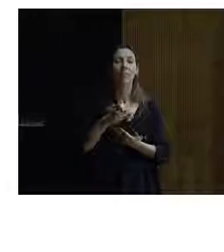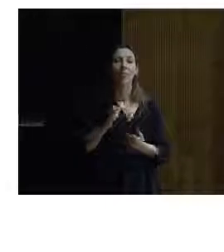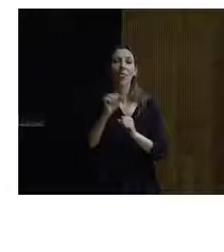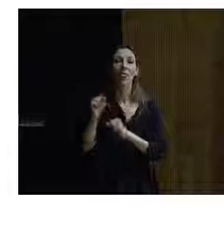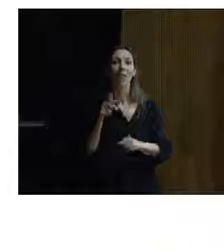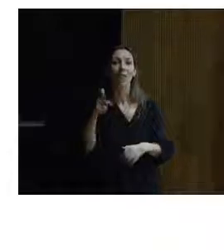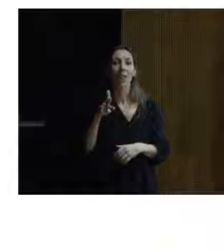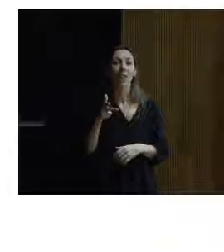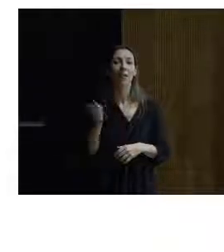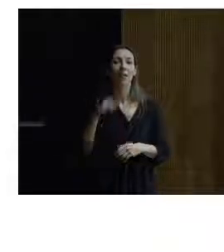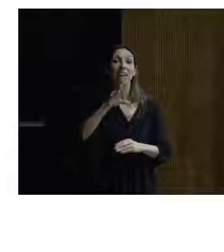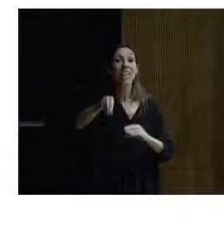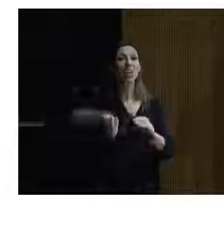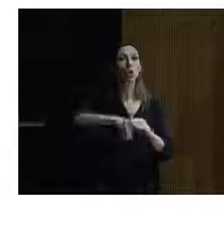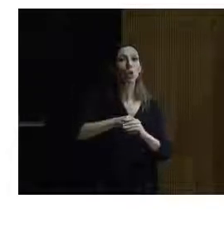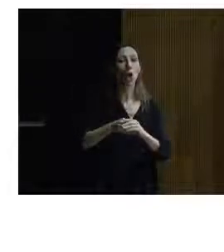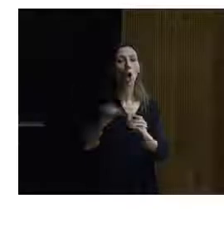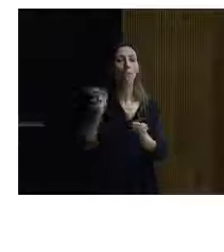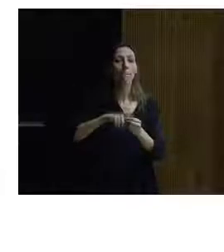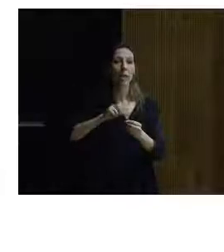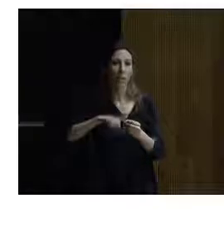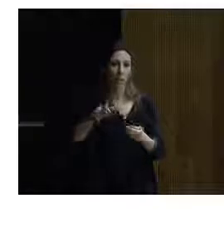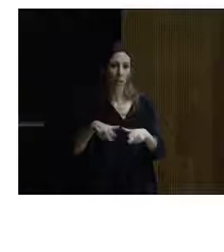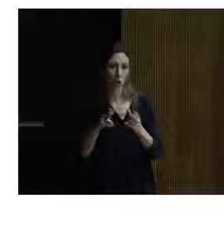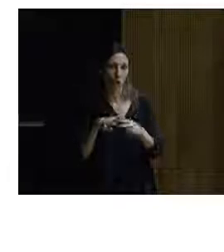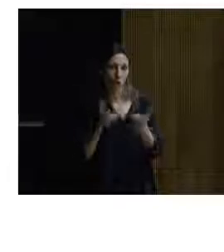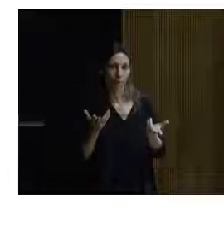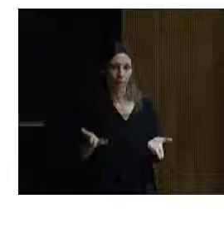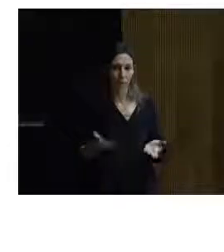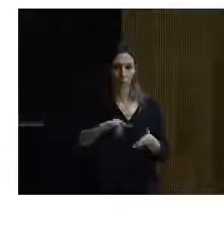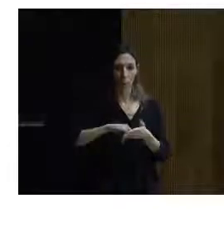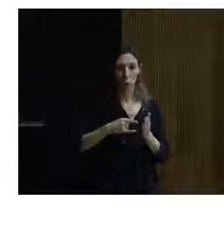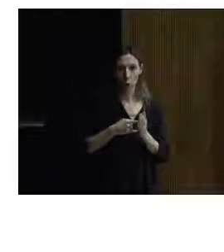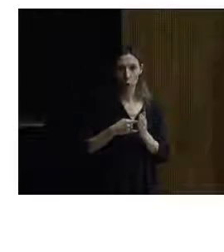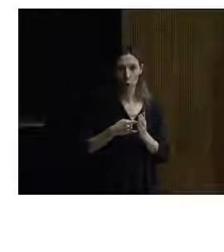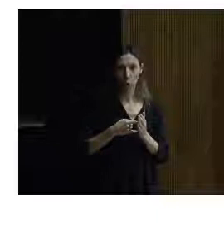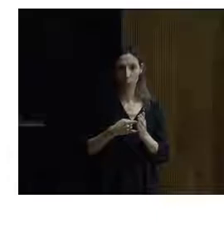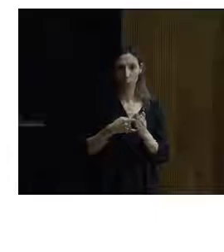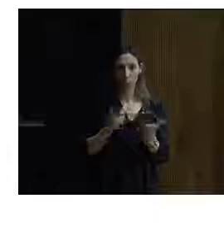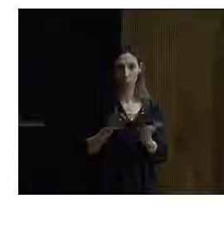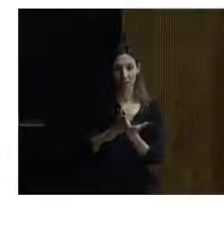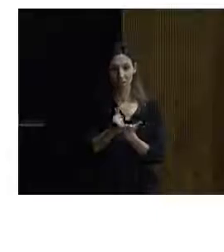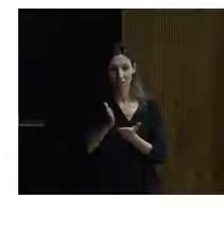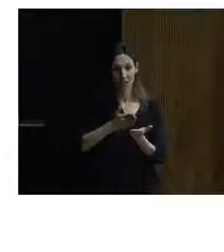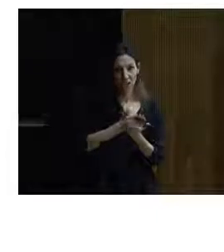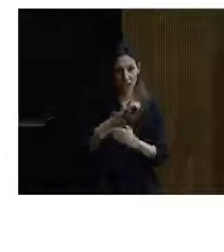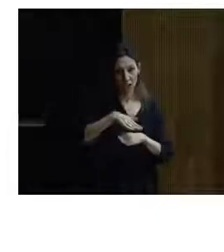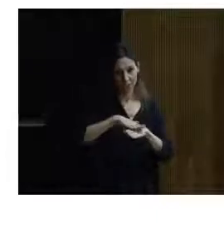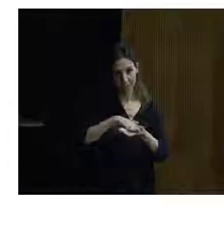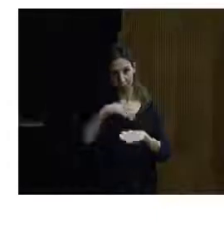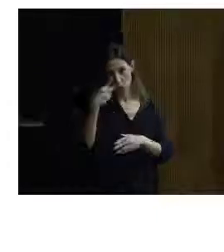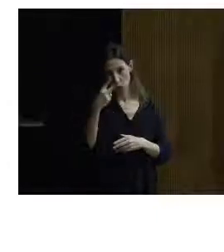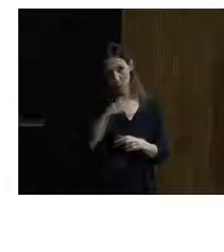y su plena inclusión y participación social. Vale, bueno, pues el proyecto tiene dos vías fundamentales.